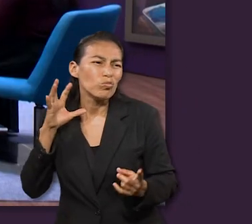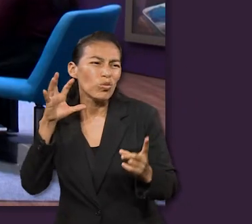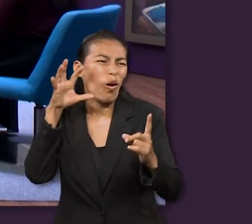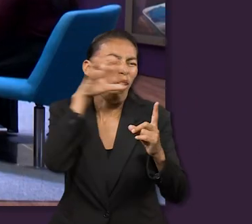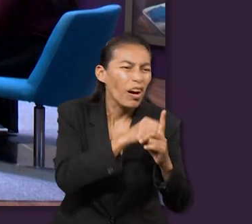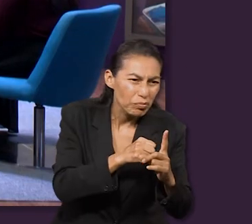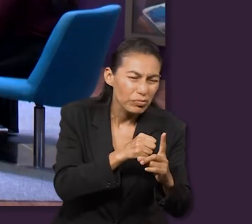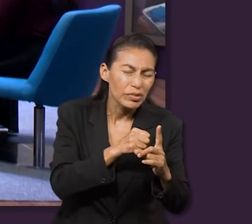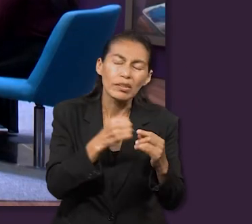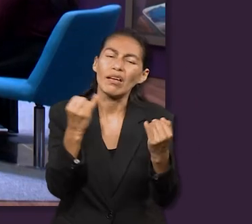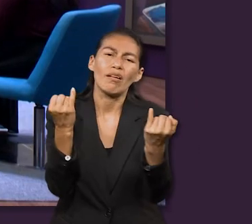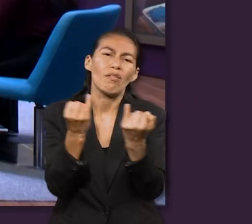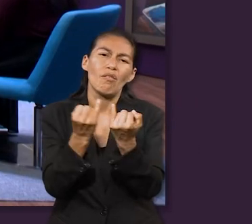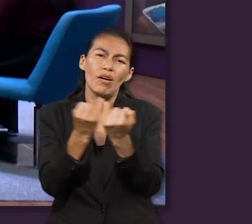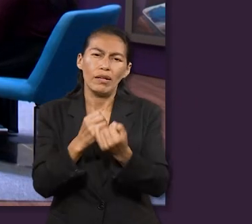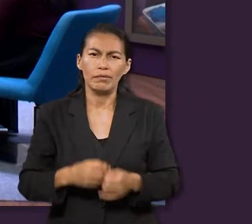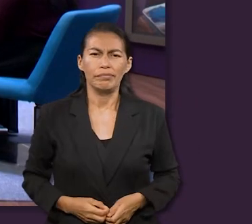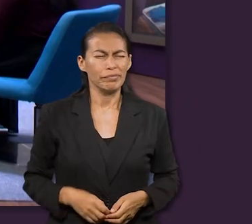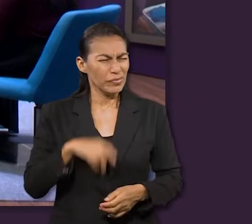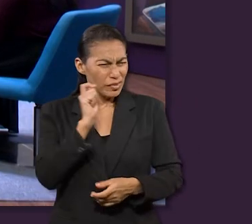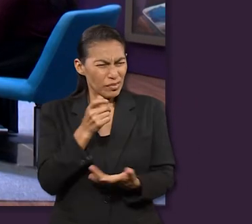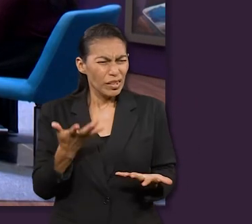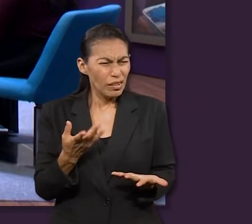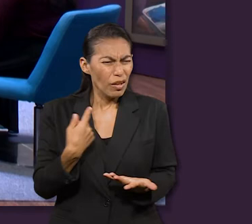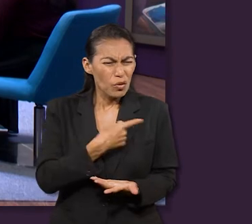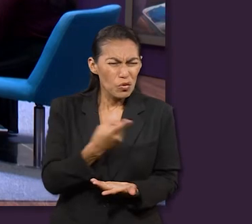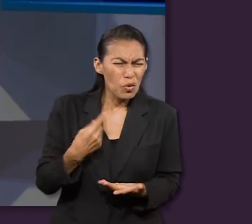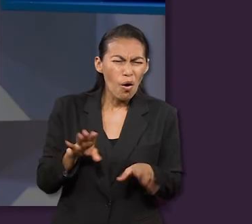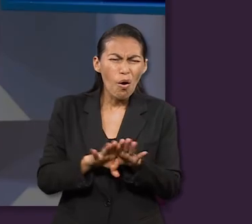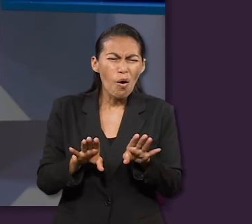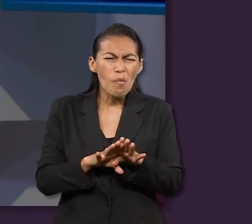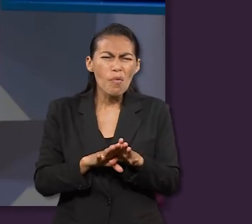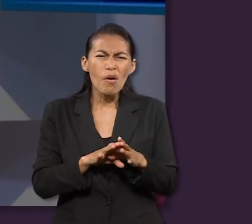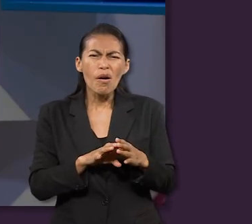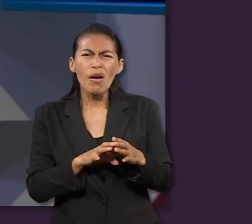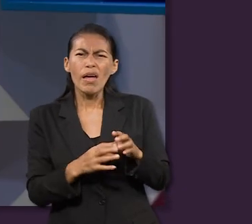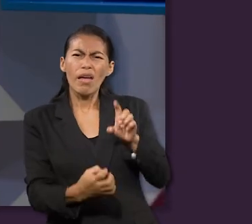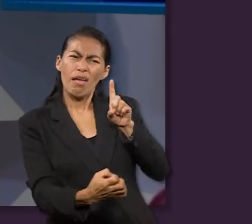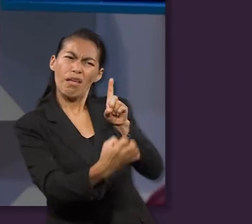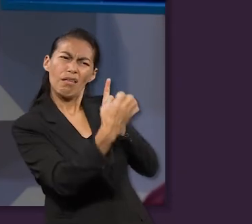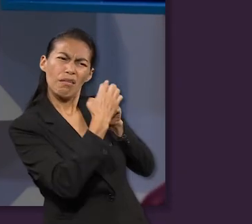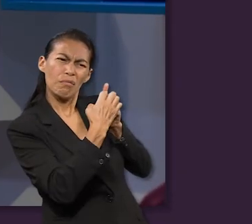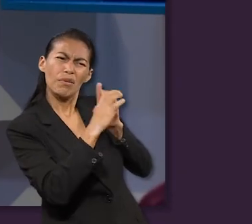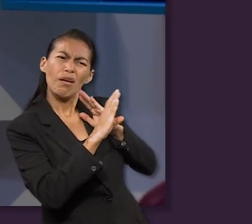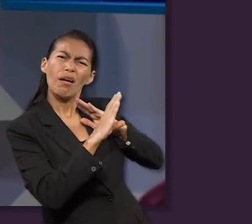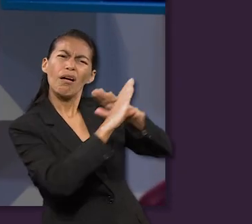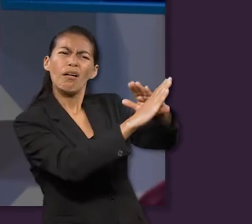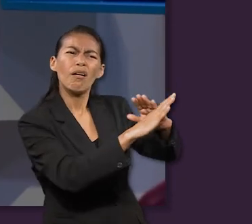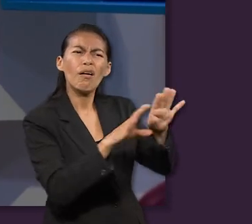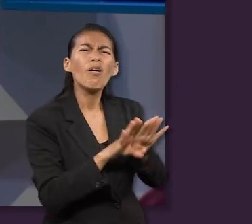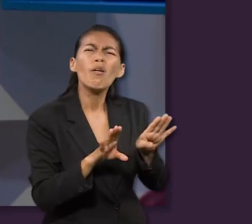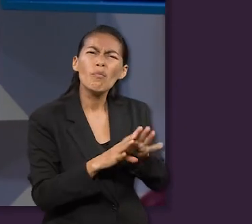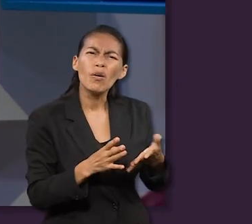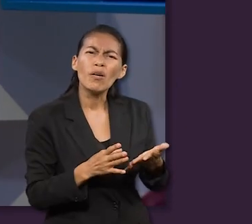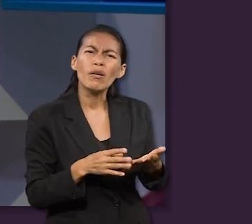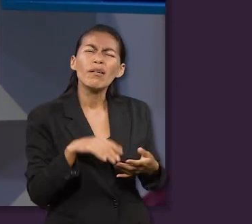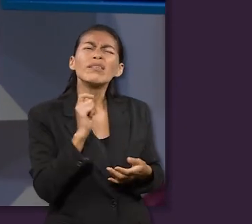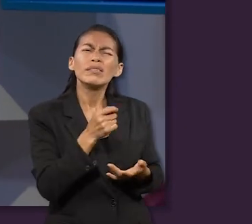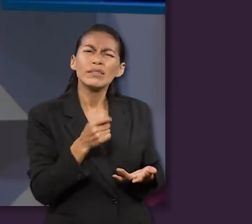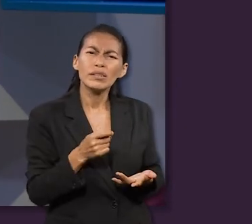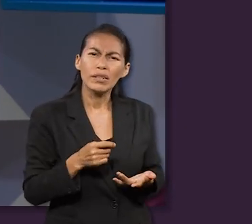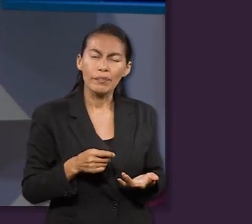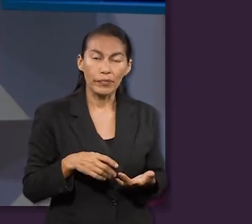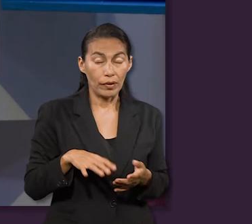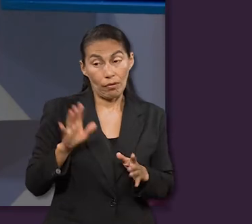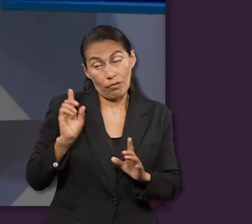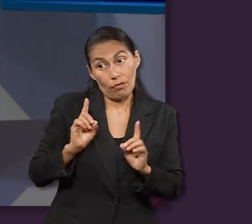¿Qué podríamos hacer nosotros como cristianos para acechar al enemigo? Cuando nos está viendo como león rugiente, creo